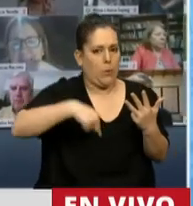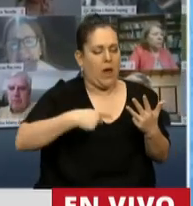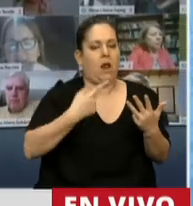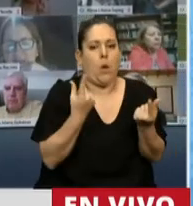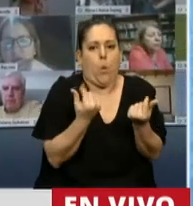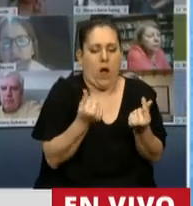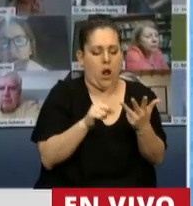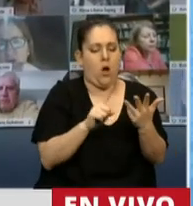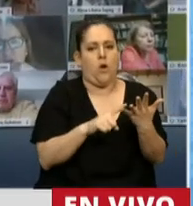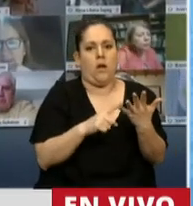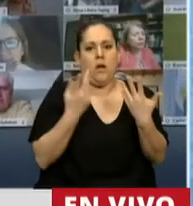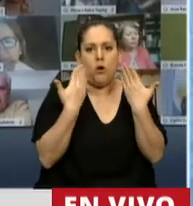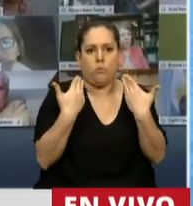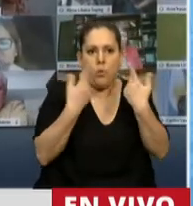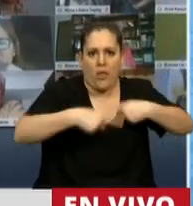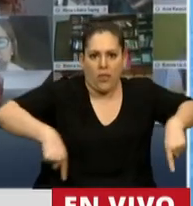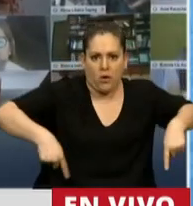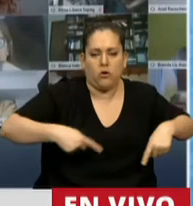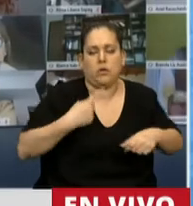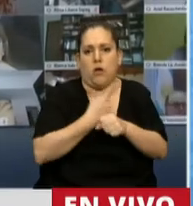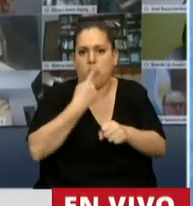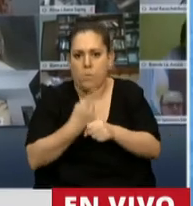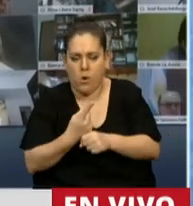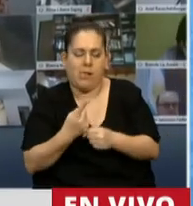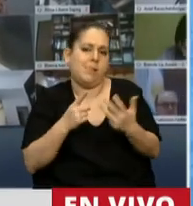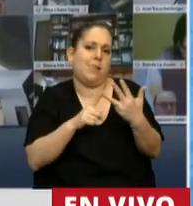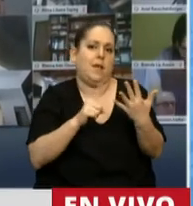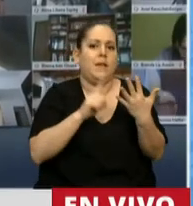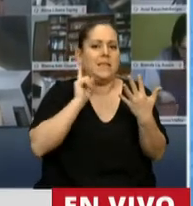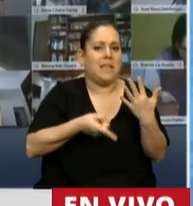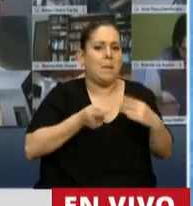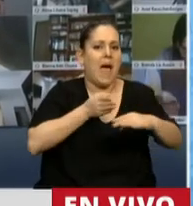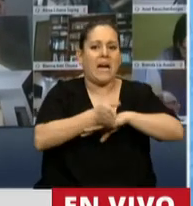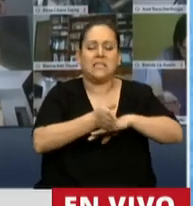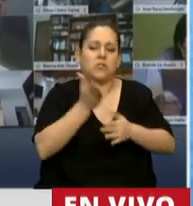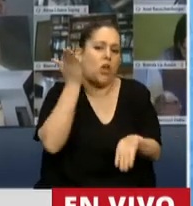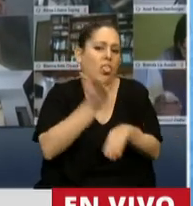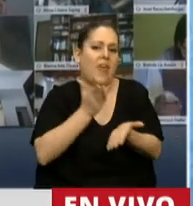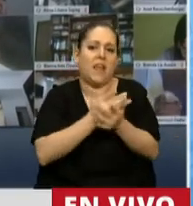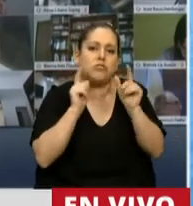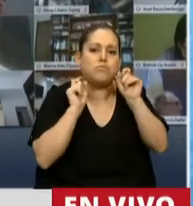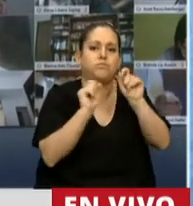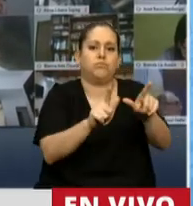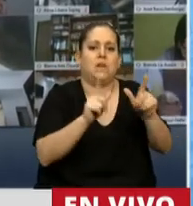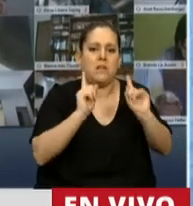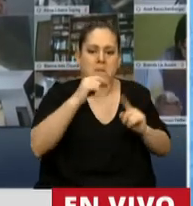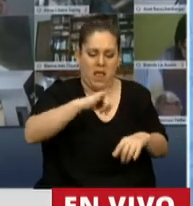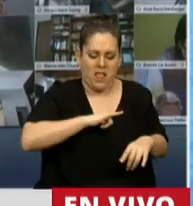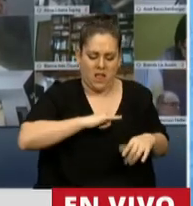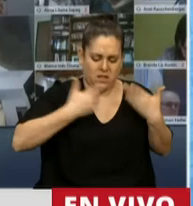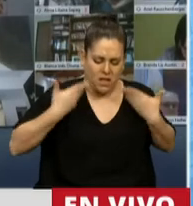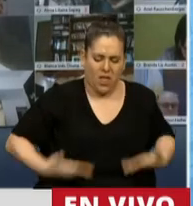aptitudes, habilidades y competencias y promueven el acceso pleno a sus derechos y a su construcción de su